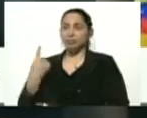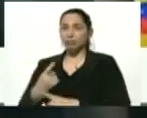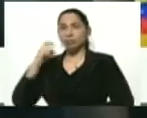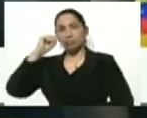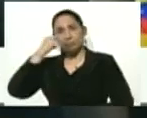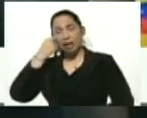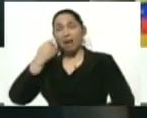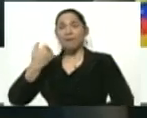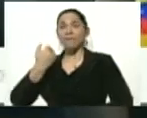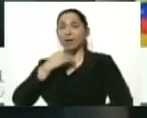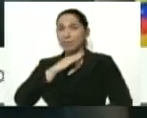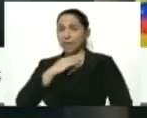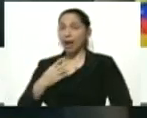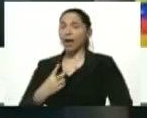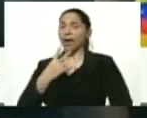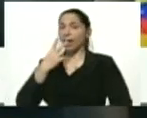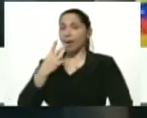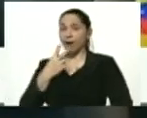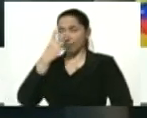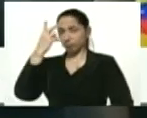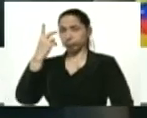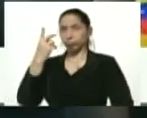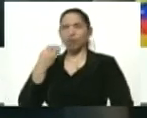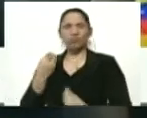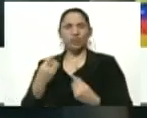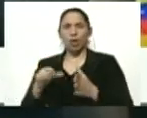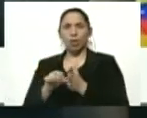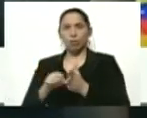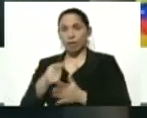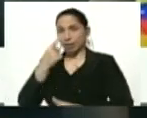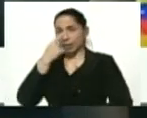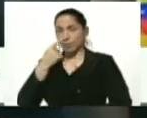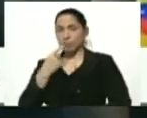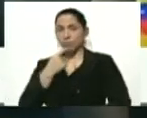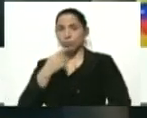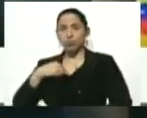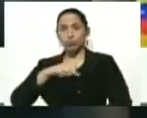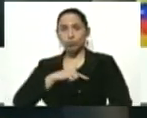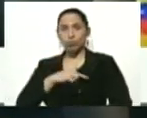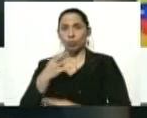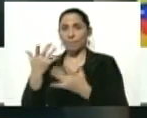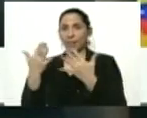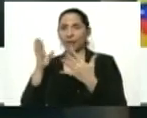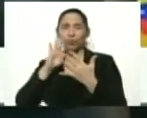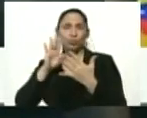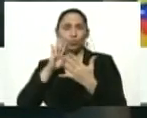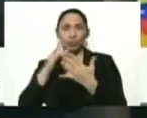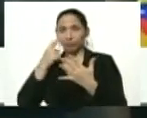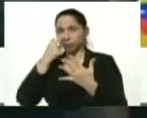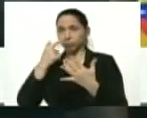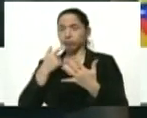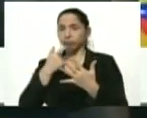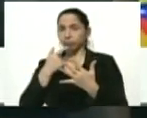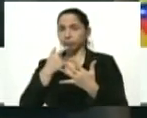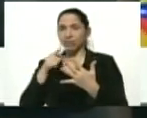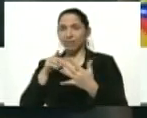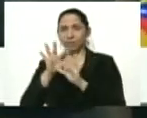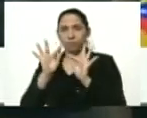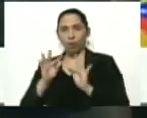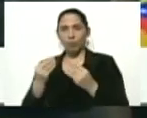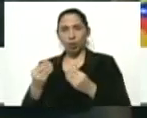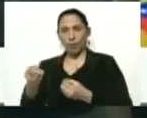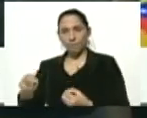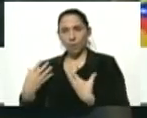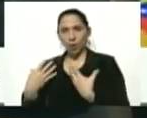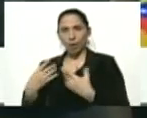enfermedad entra por la nariz y la boca. Por lo tanto, si nosotros llevamos nuestras manos sucias a la nariz y la boca, es una manera de